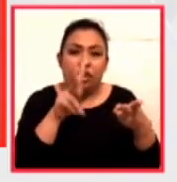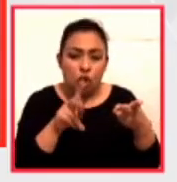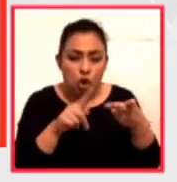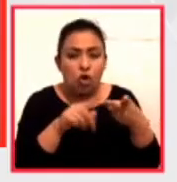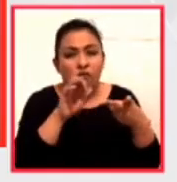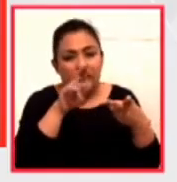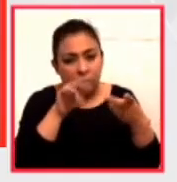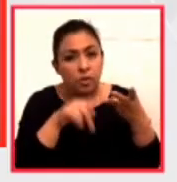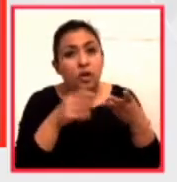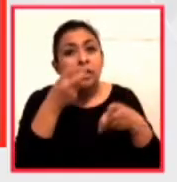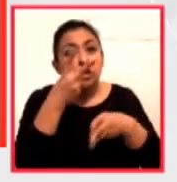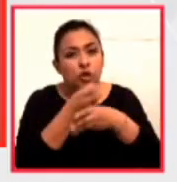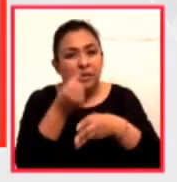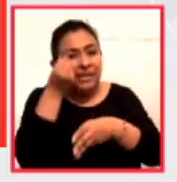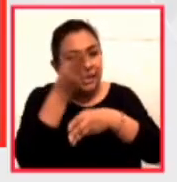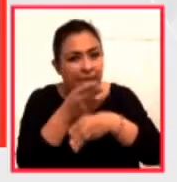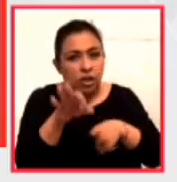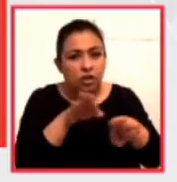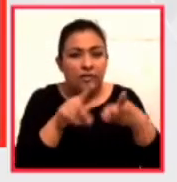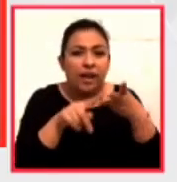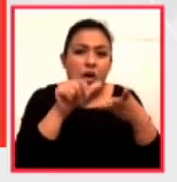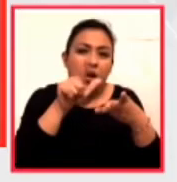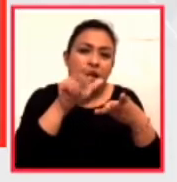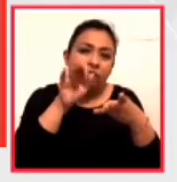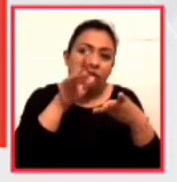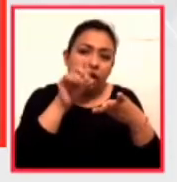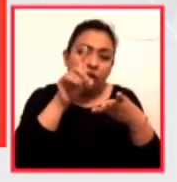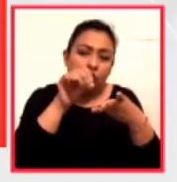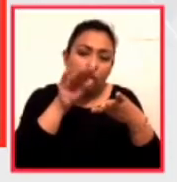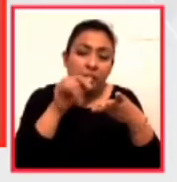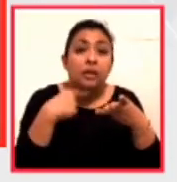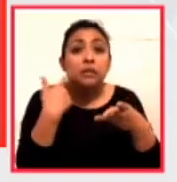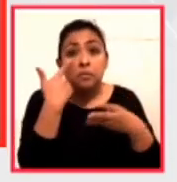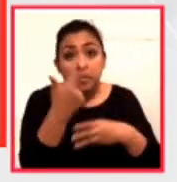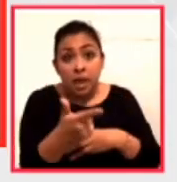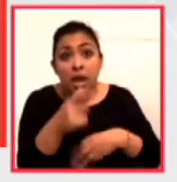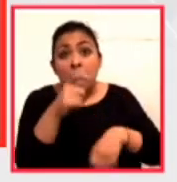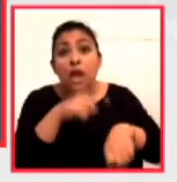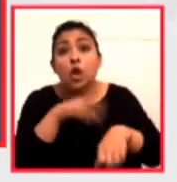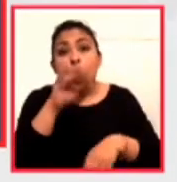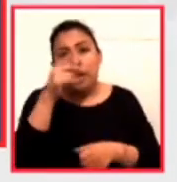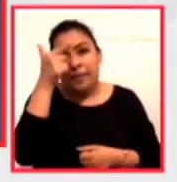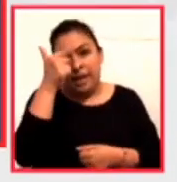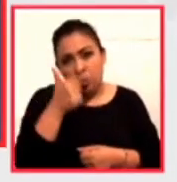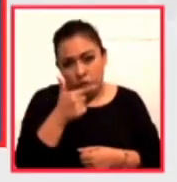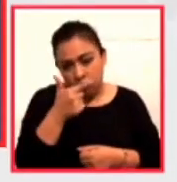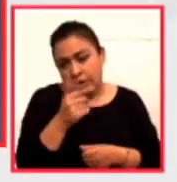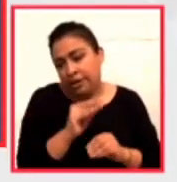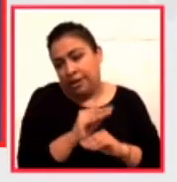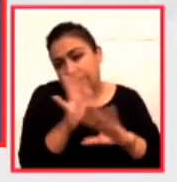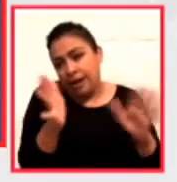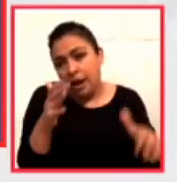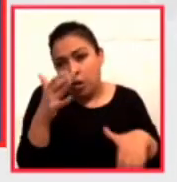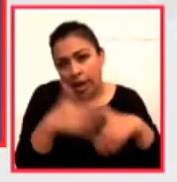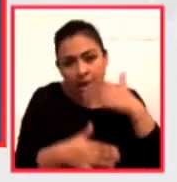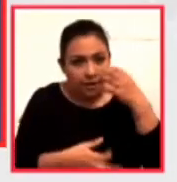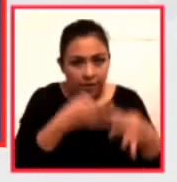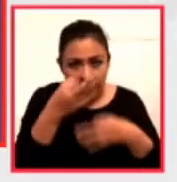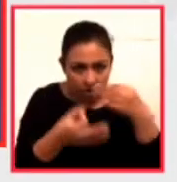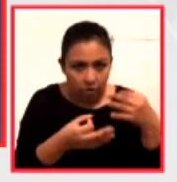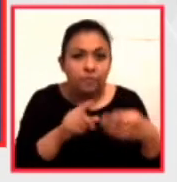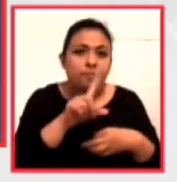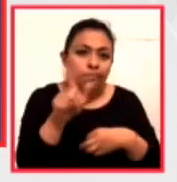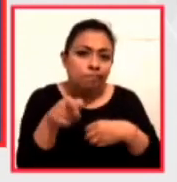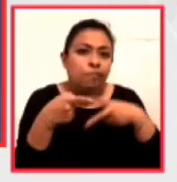subsecretario de Trabajo Alfredo Domínguez Marrufo. No se lo pierdan a las 9 de la noche, por supuesto, terminando Noticias 22.